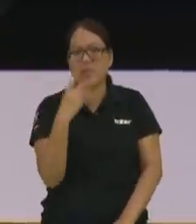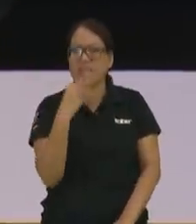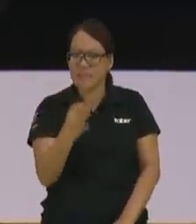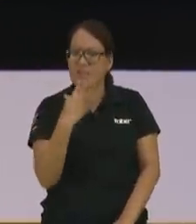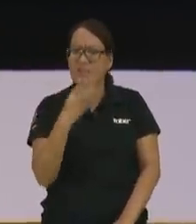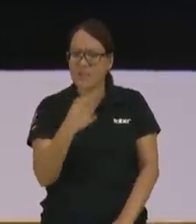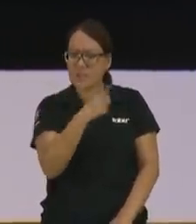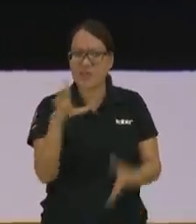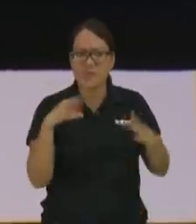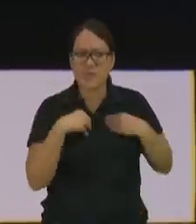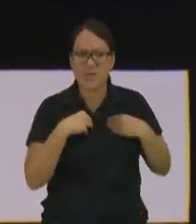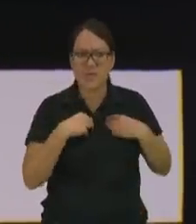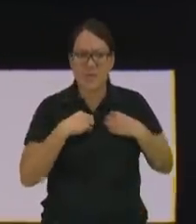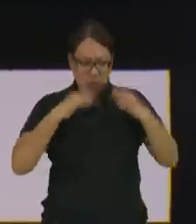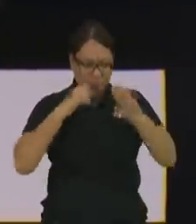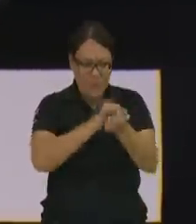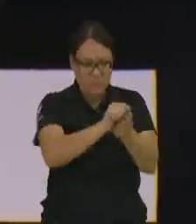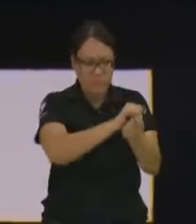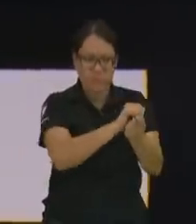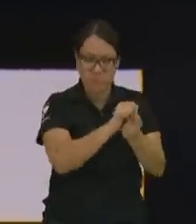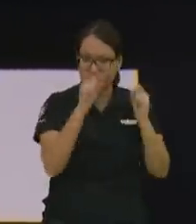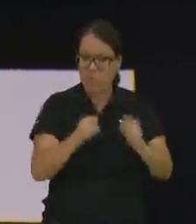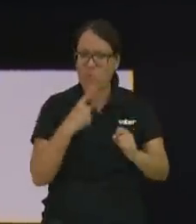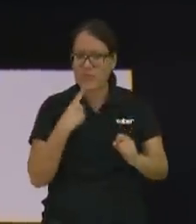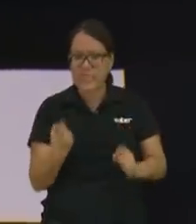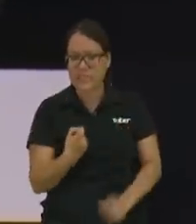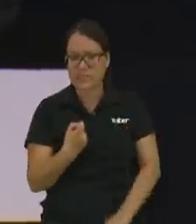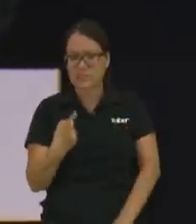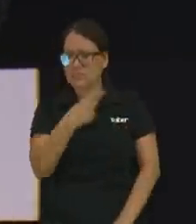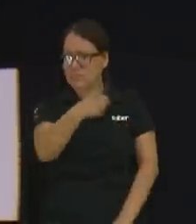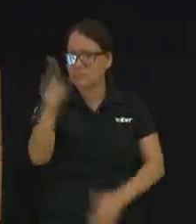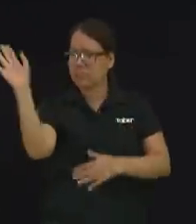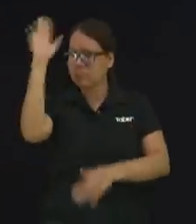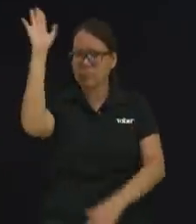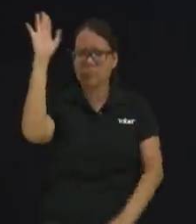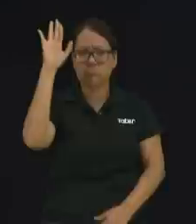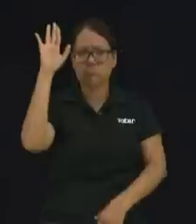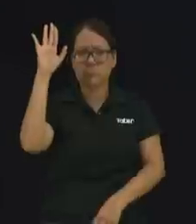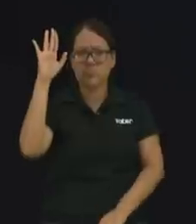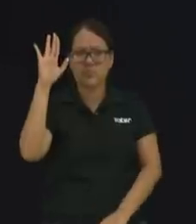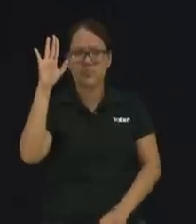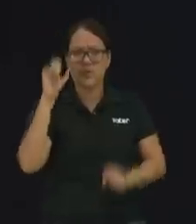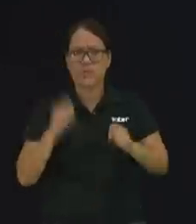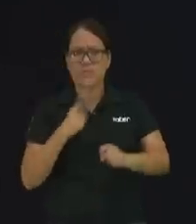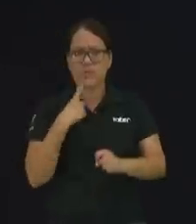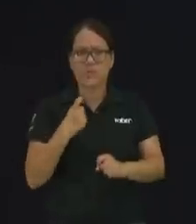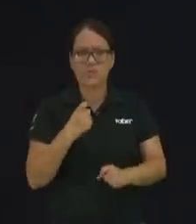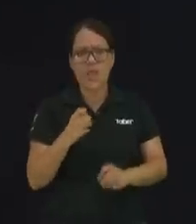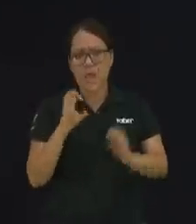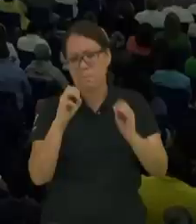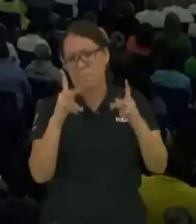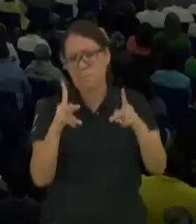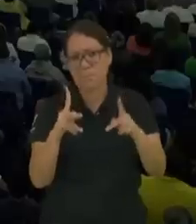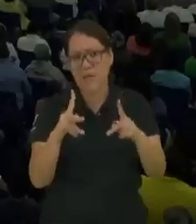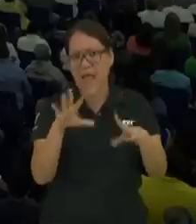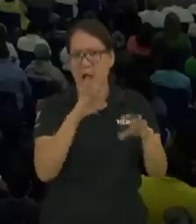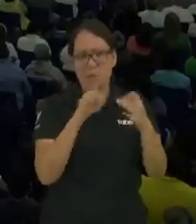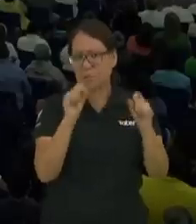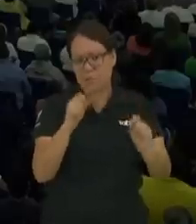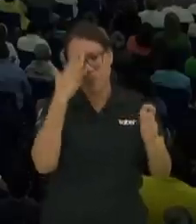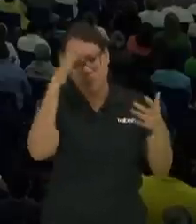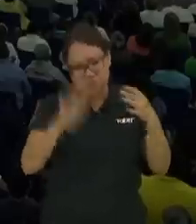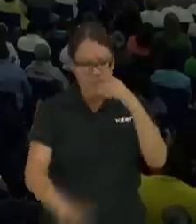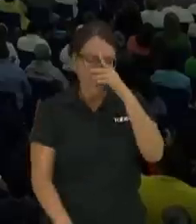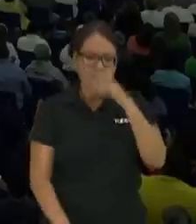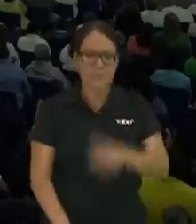reconocen que pueden lavar bien? lavar bien ropa digamos ropa ¿quiénes pueden lavar bien ropa? excelente hay algunas que tal vez no está bien no hay problema